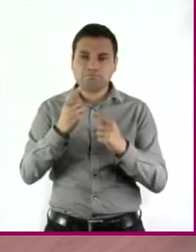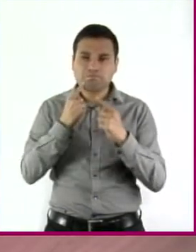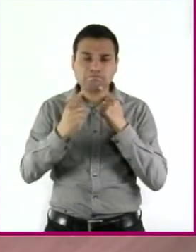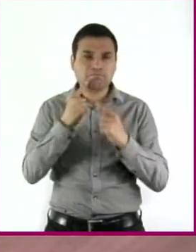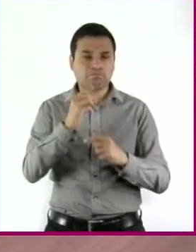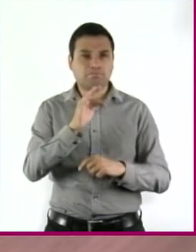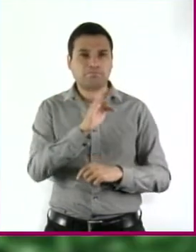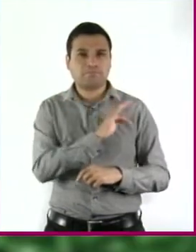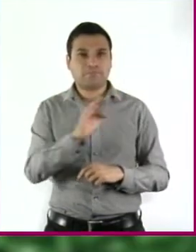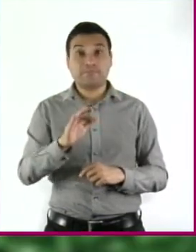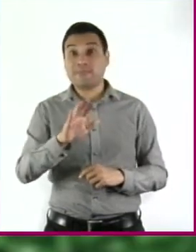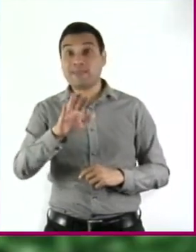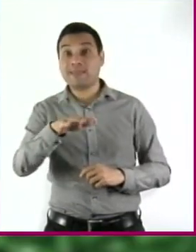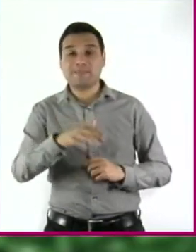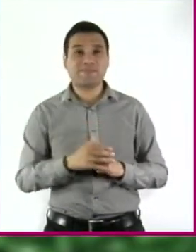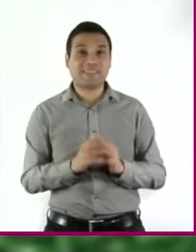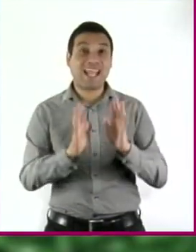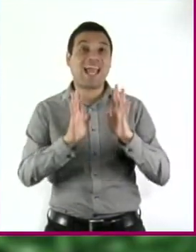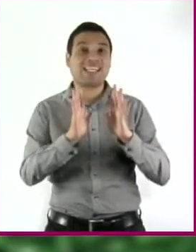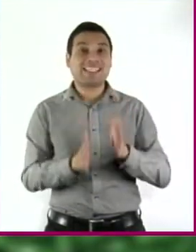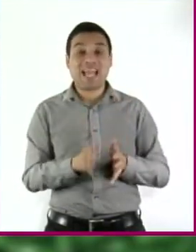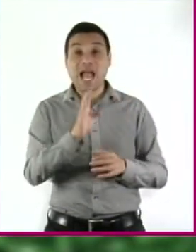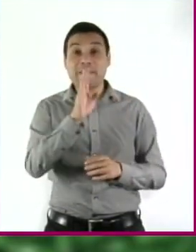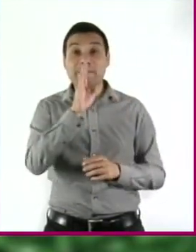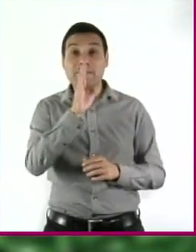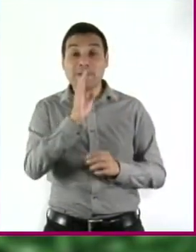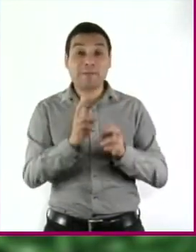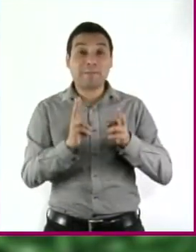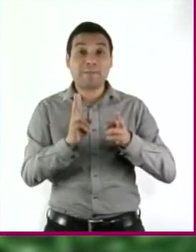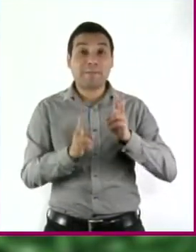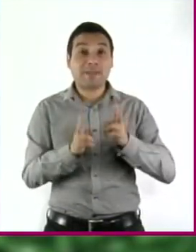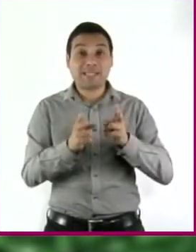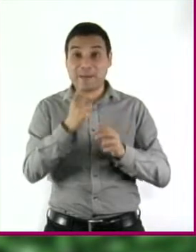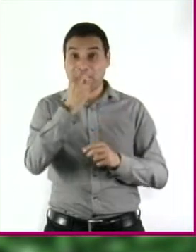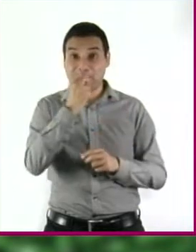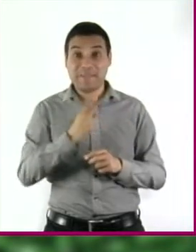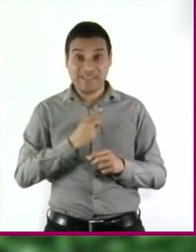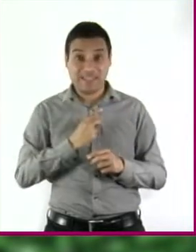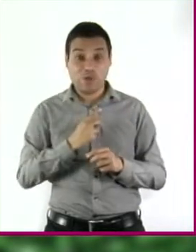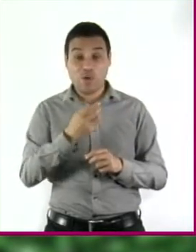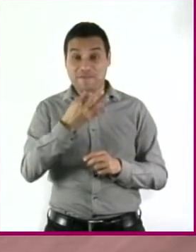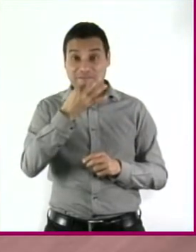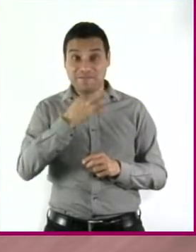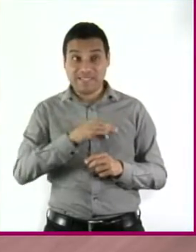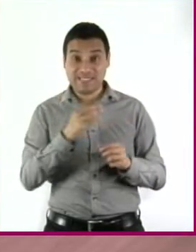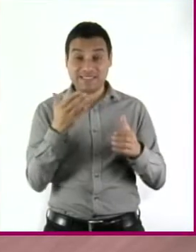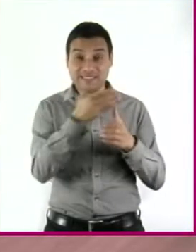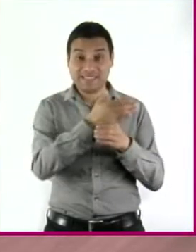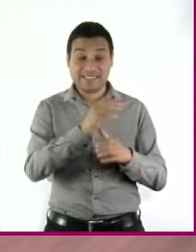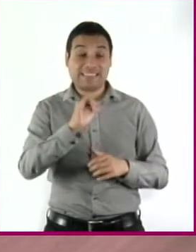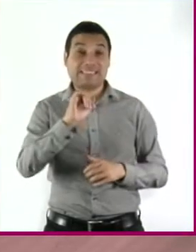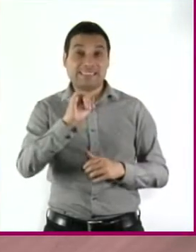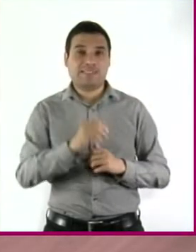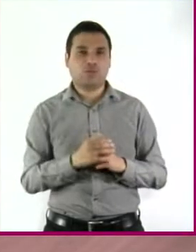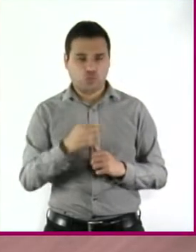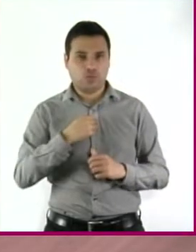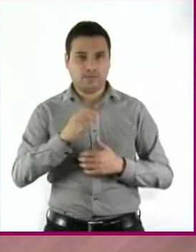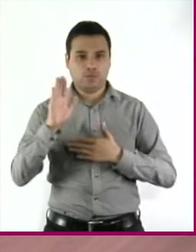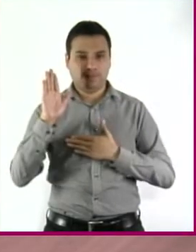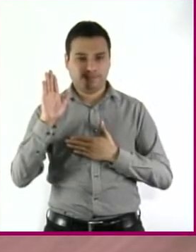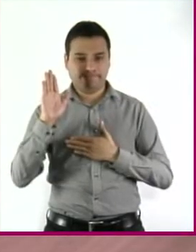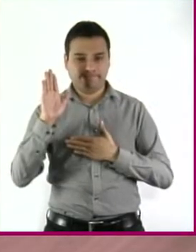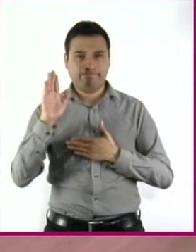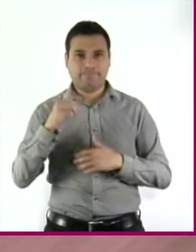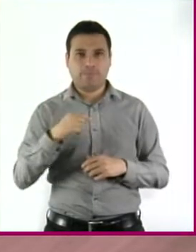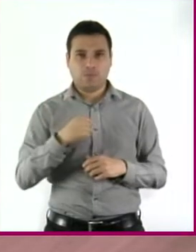Emi, Emi, ya negocié con mi mamá y me dejará ir a la fiesta de fin de año si las cosas mejoran. Yo prometí mantener una